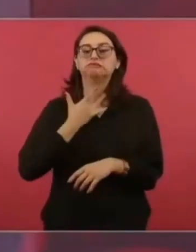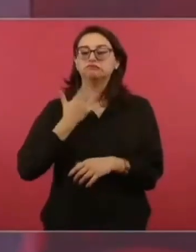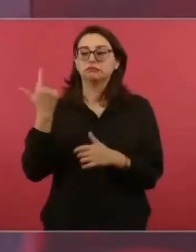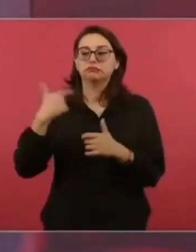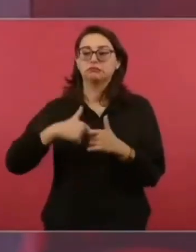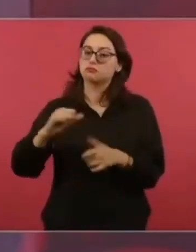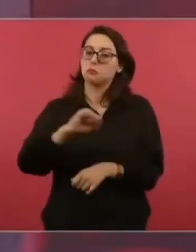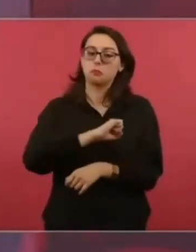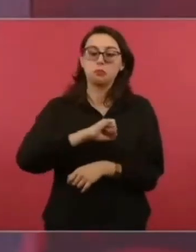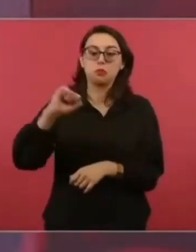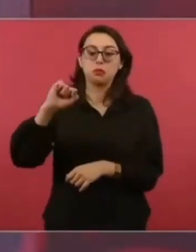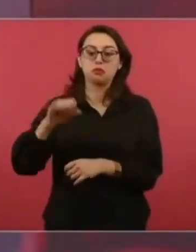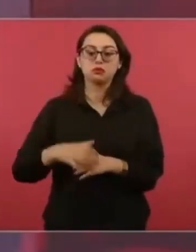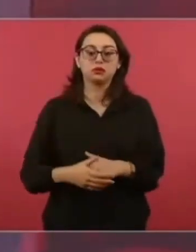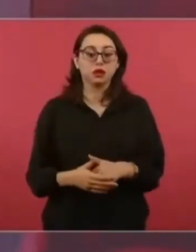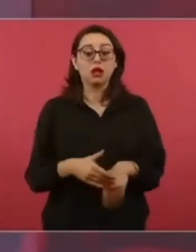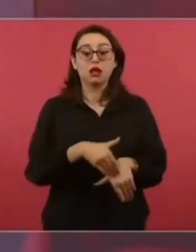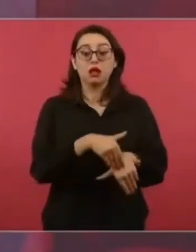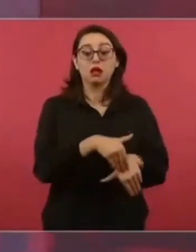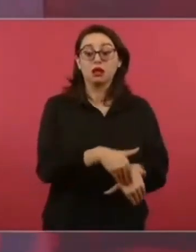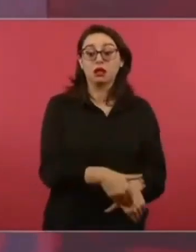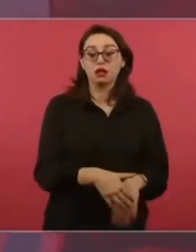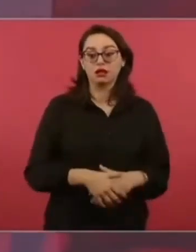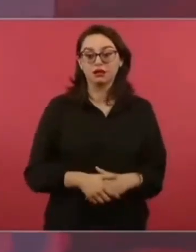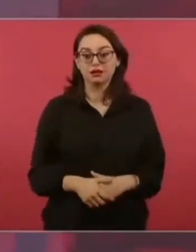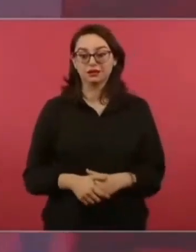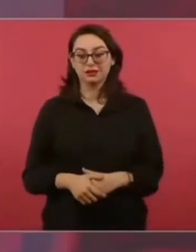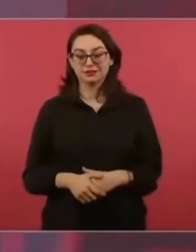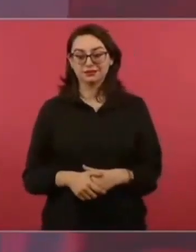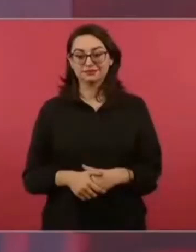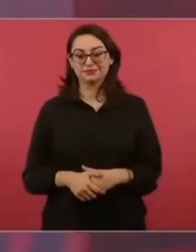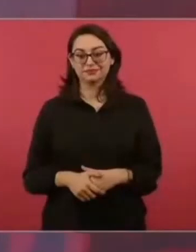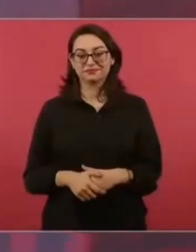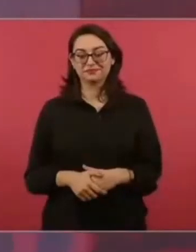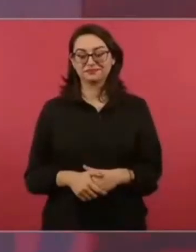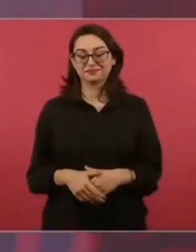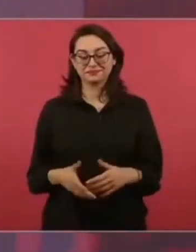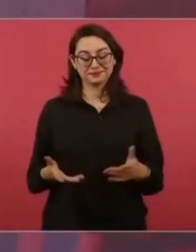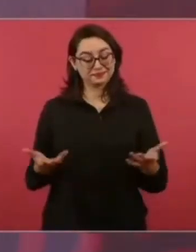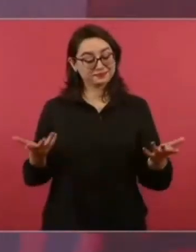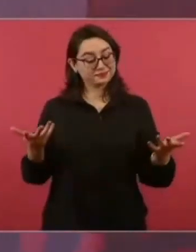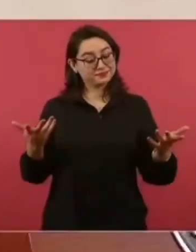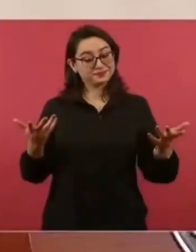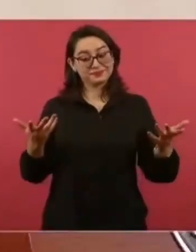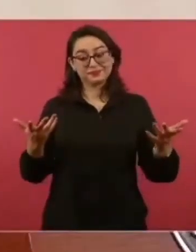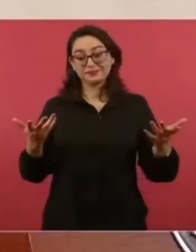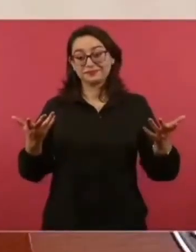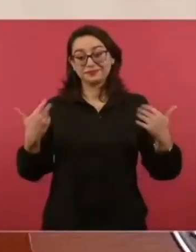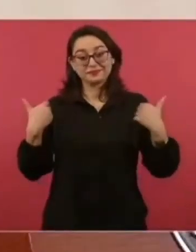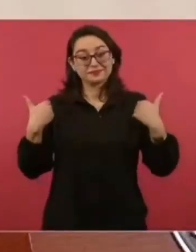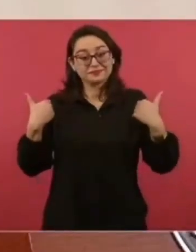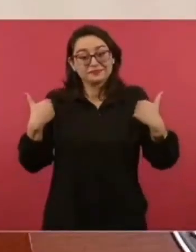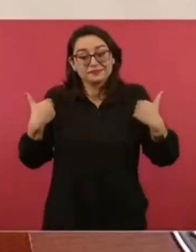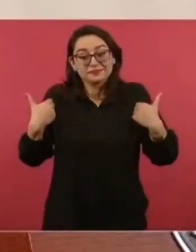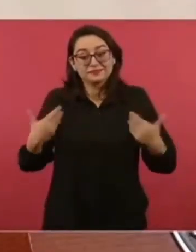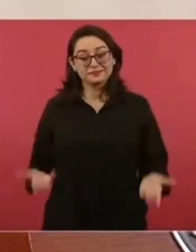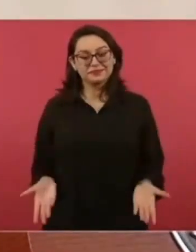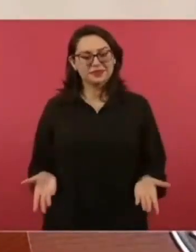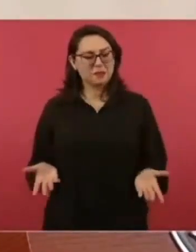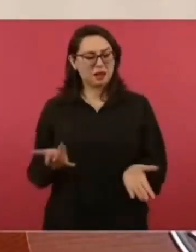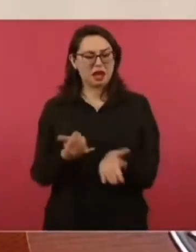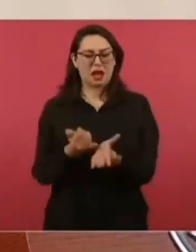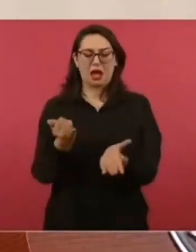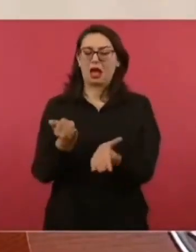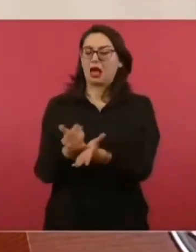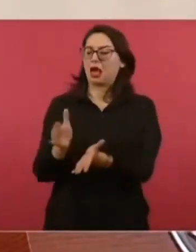Entonces, ¿para qué, este, se padece con la recaudación?